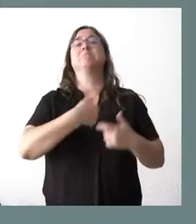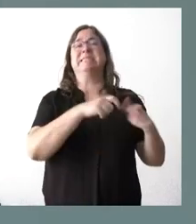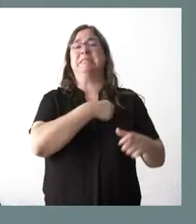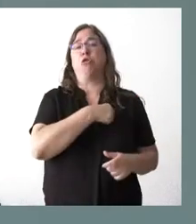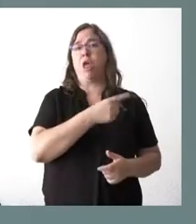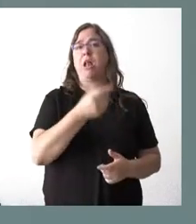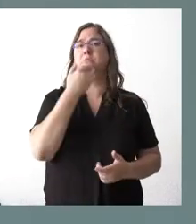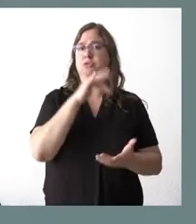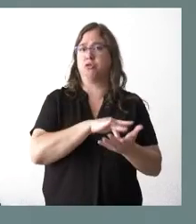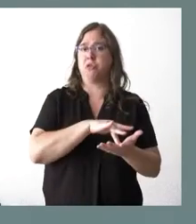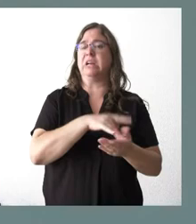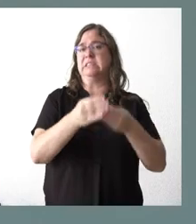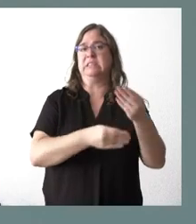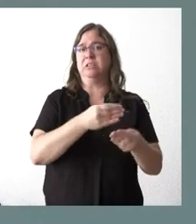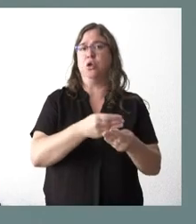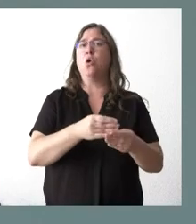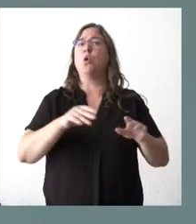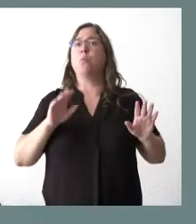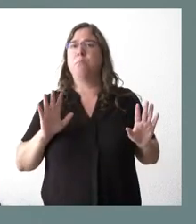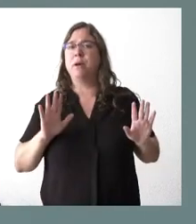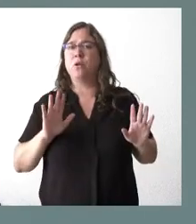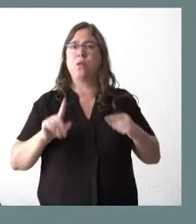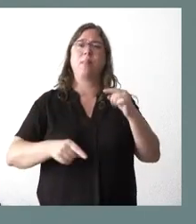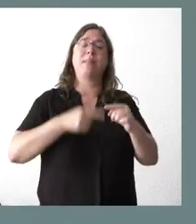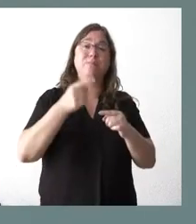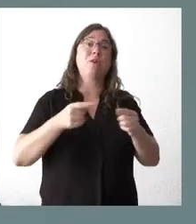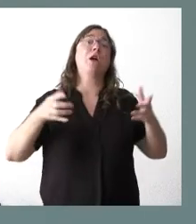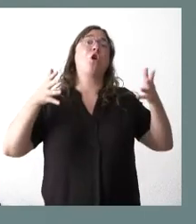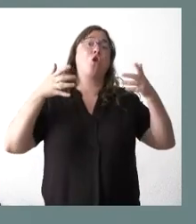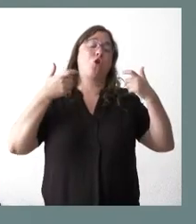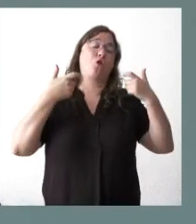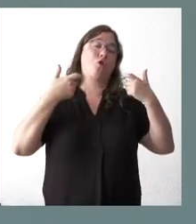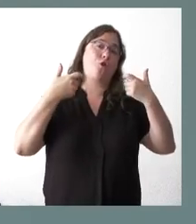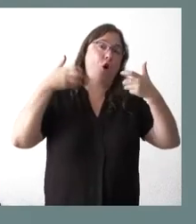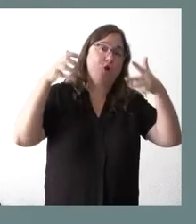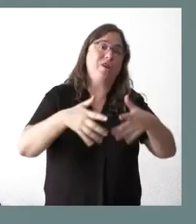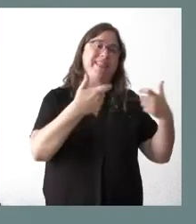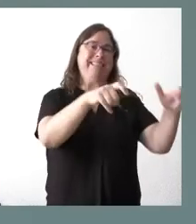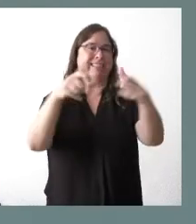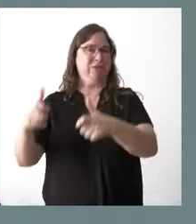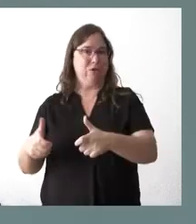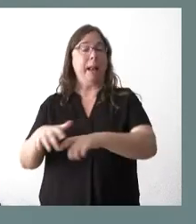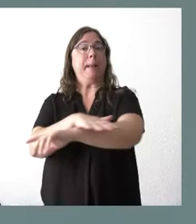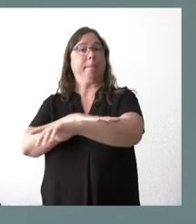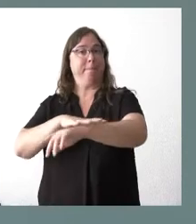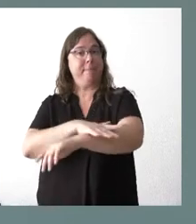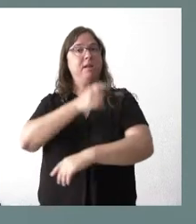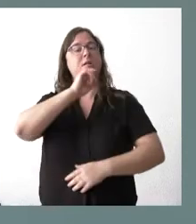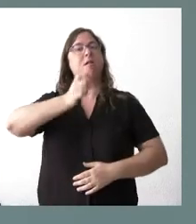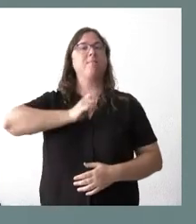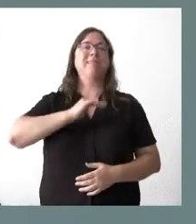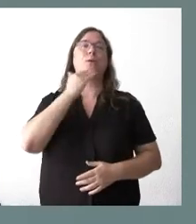se celebró. Y luego, en esa conferencia sectorial, la ministra nos anticipó que habría un plan de